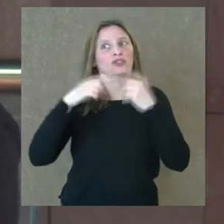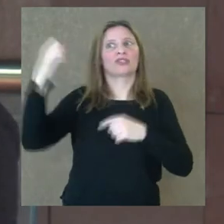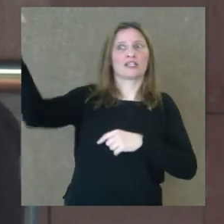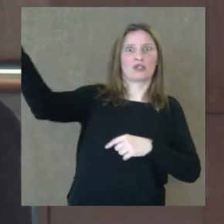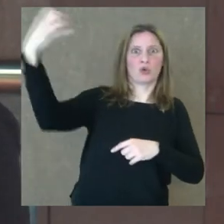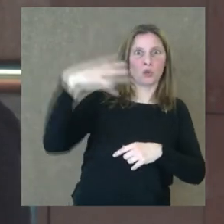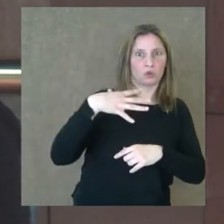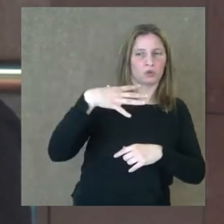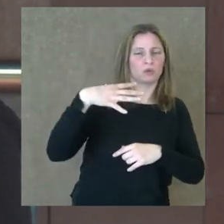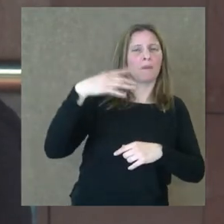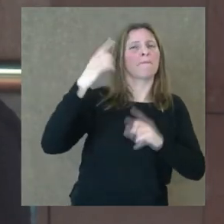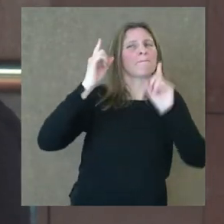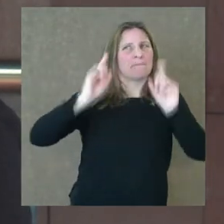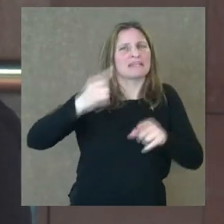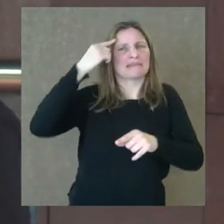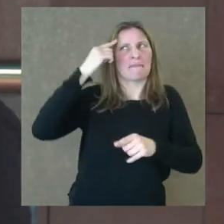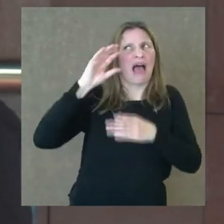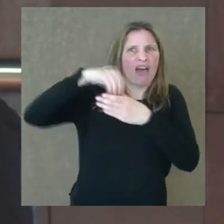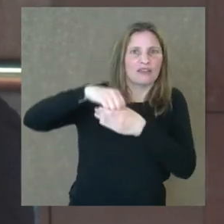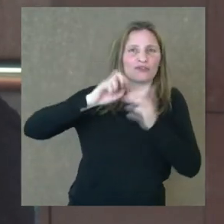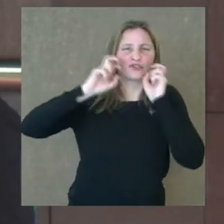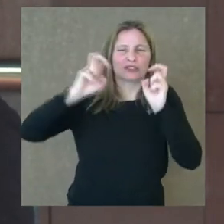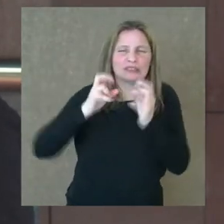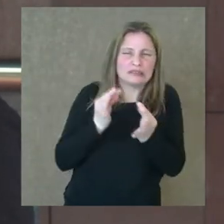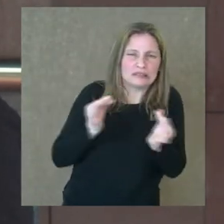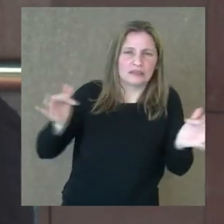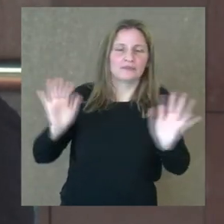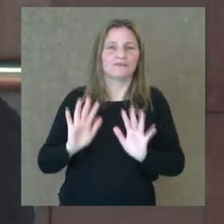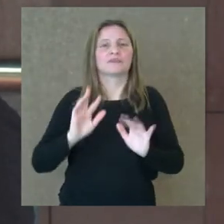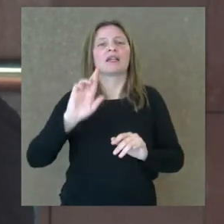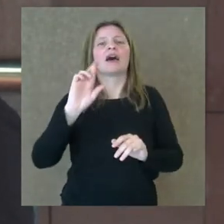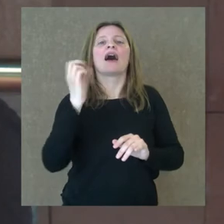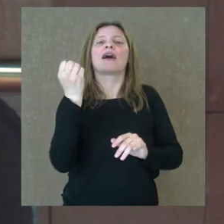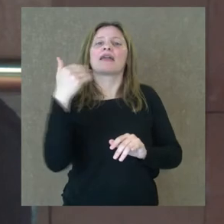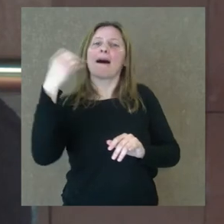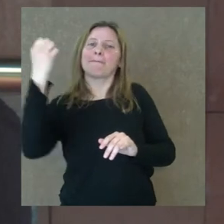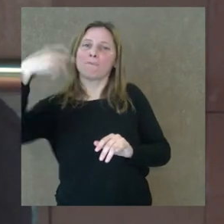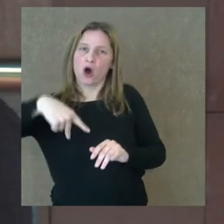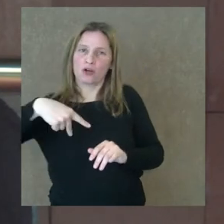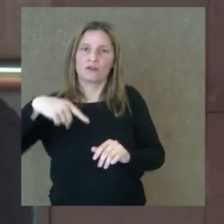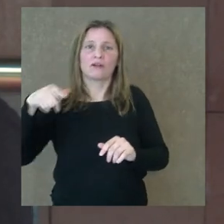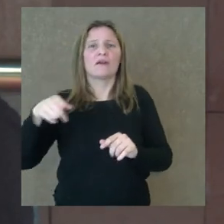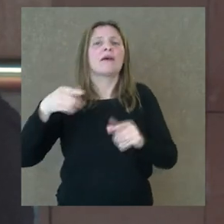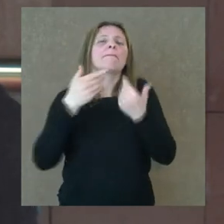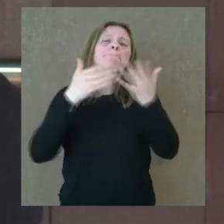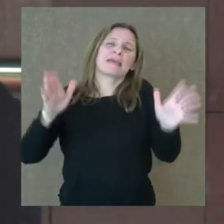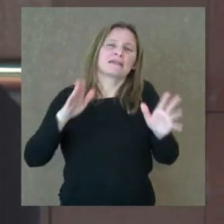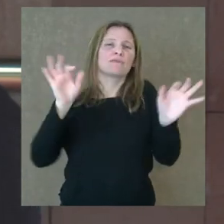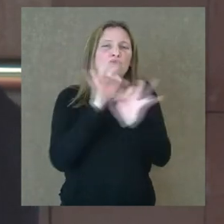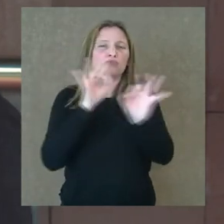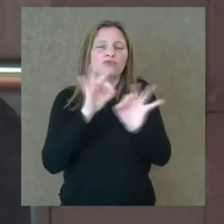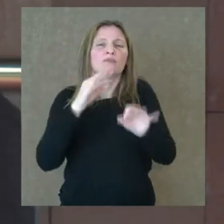luz no escaparía de esa regla. Ramó, que es el primer... Bueno, en realidad comenzaríamos con Viver. Viver